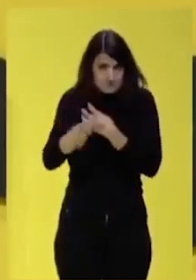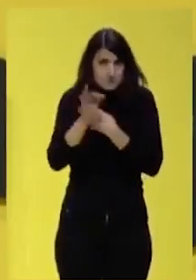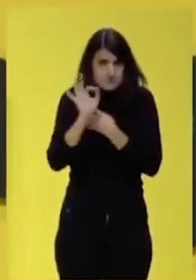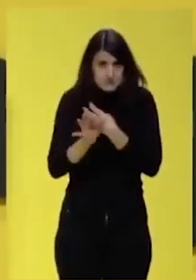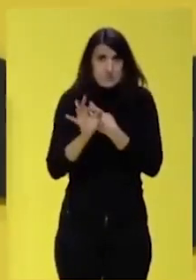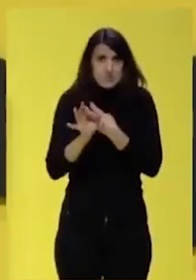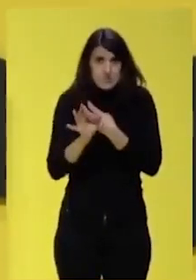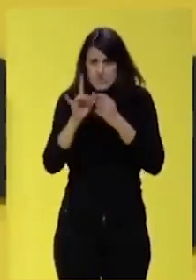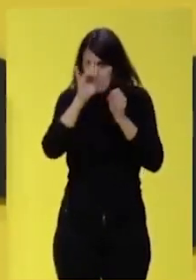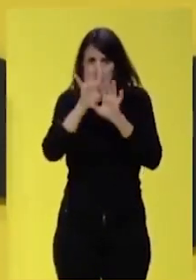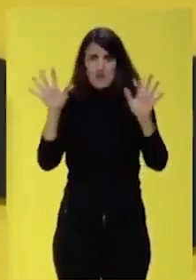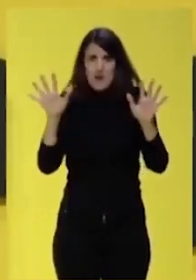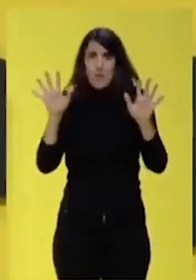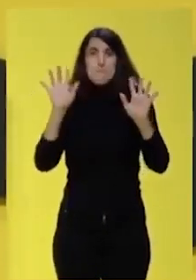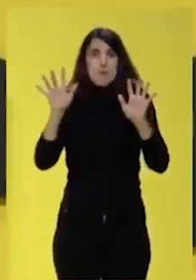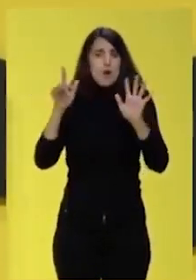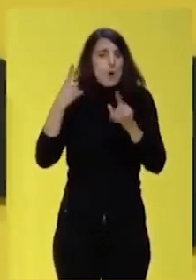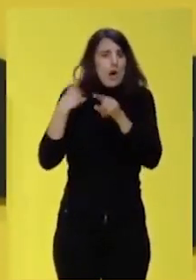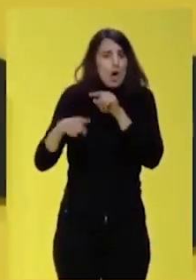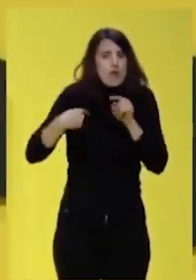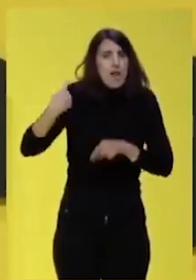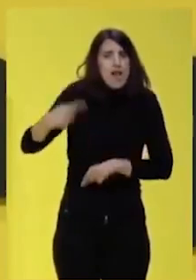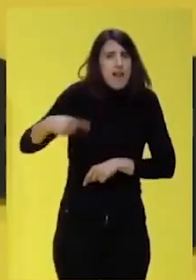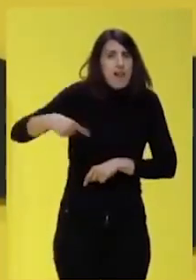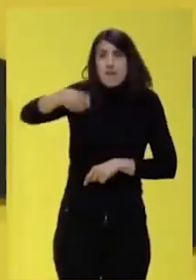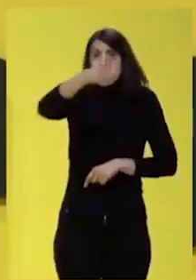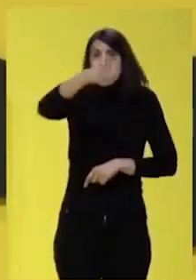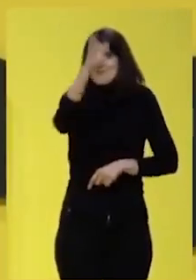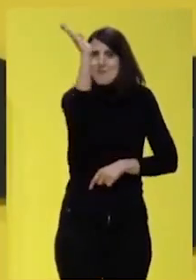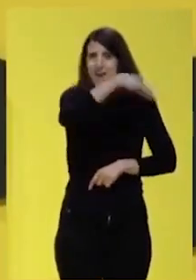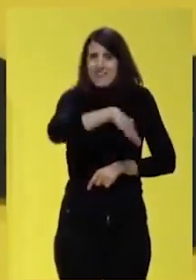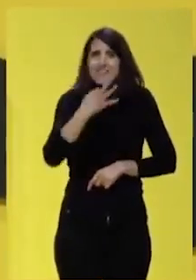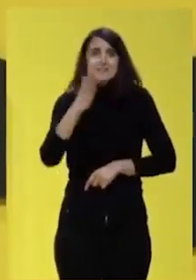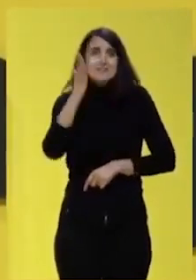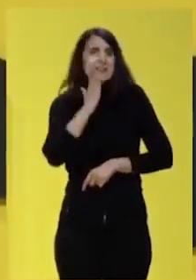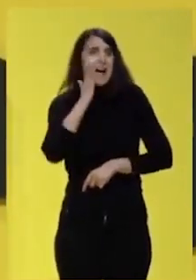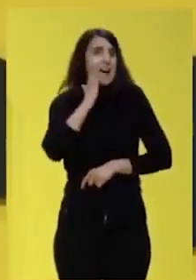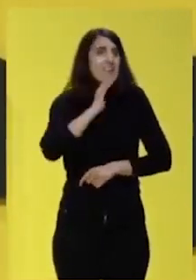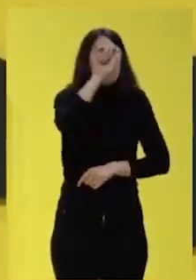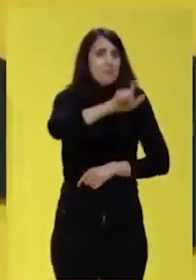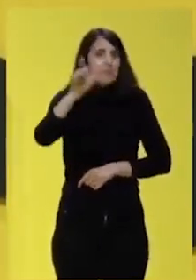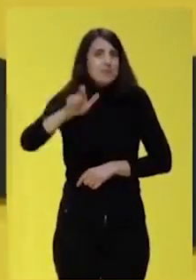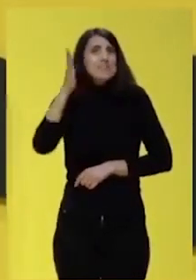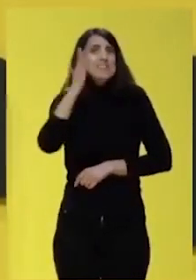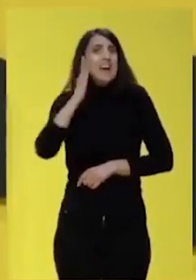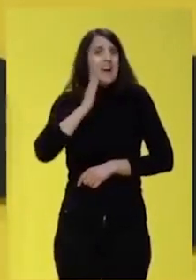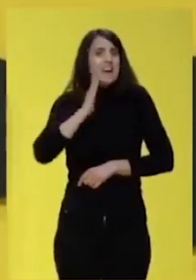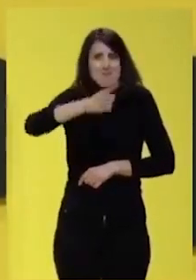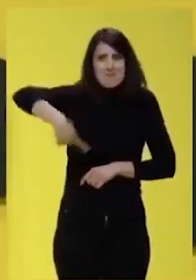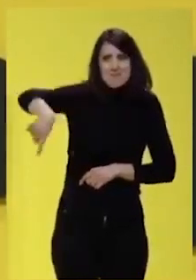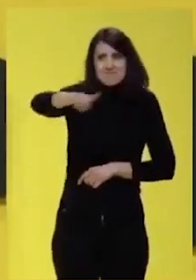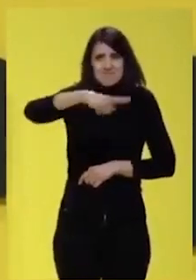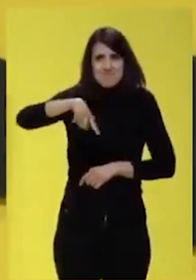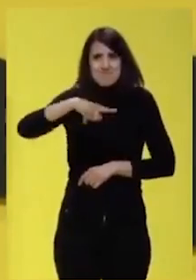pero nosotras y nosotros tenemos una cosa que ellos no tienen ni tenerla jamás, que es el cariño de la gente y el cariño popular. Y eso